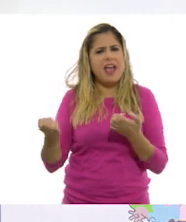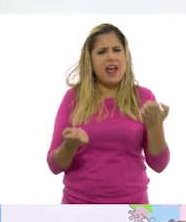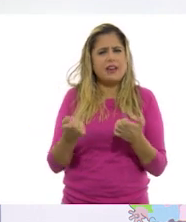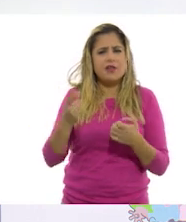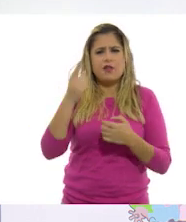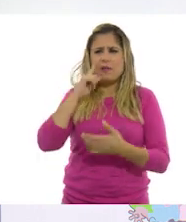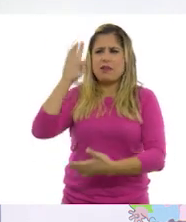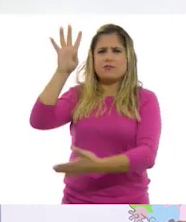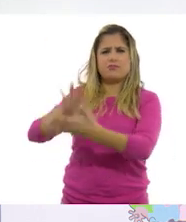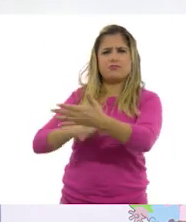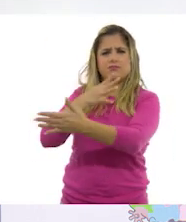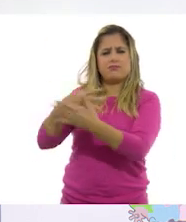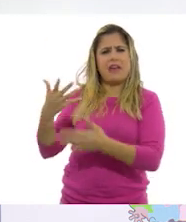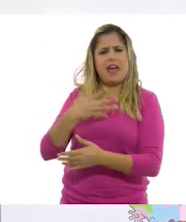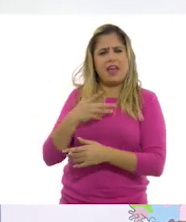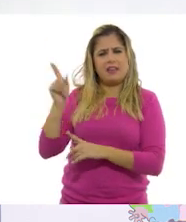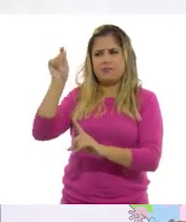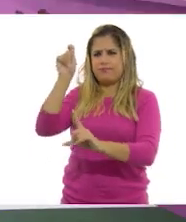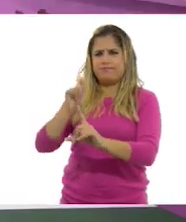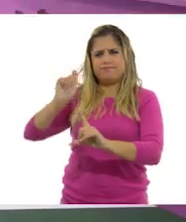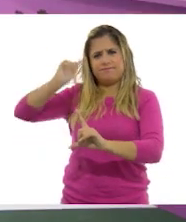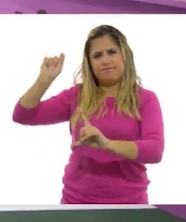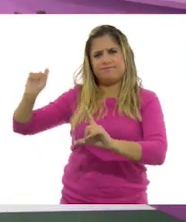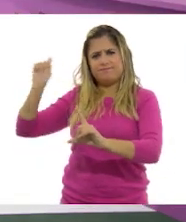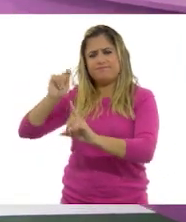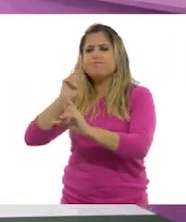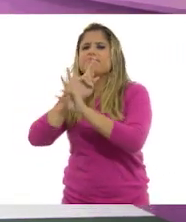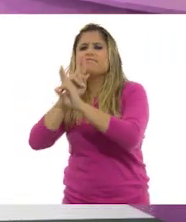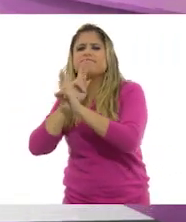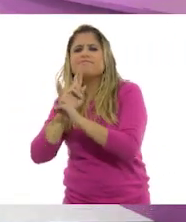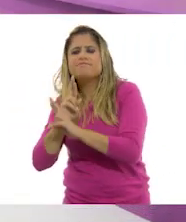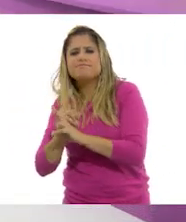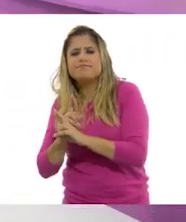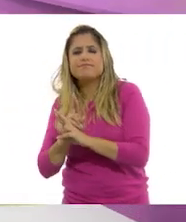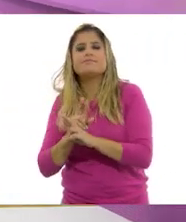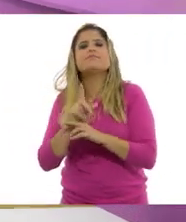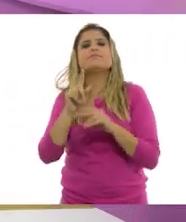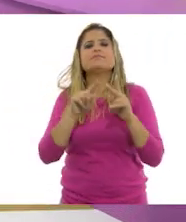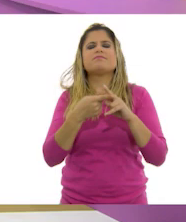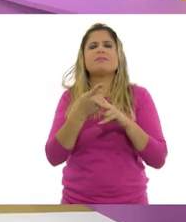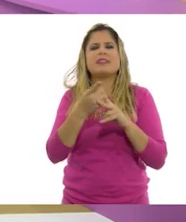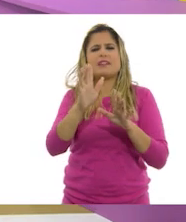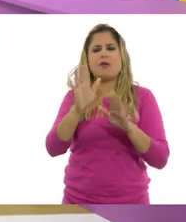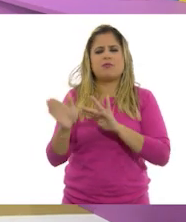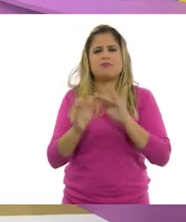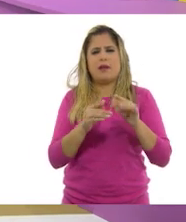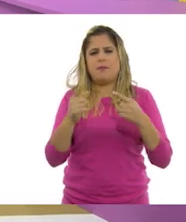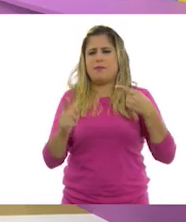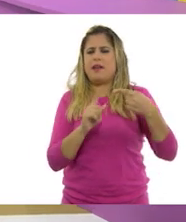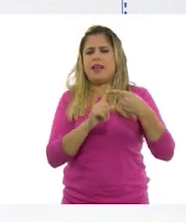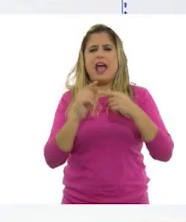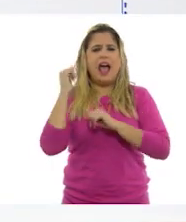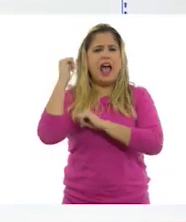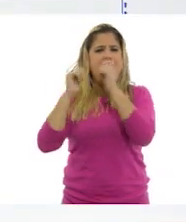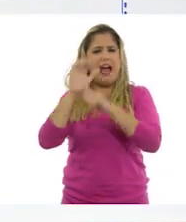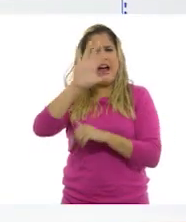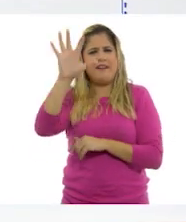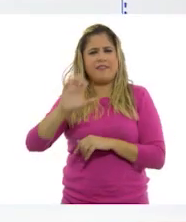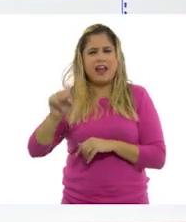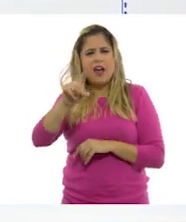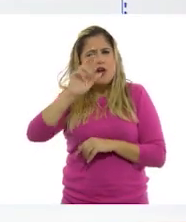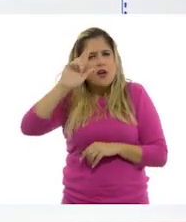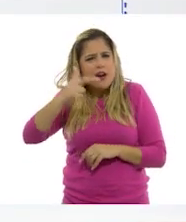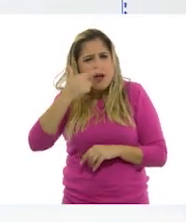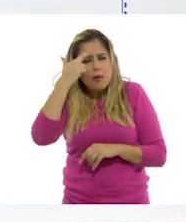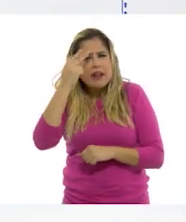esquema que tenemos en el pizarrón. Iniciemos con África. ¿Ustedes recuerdan algún país